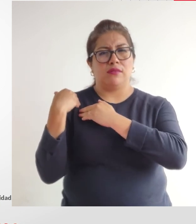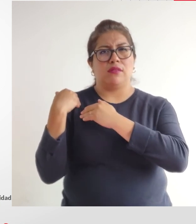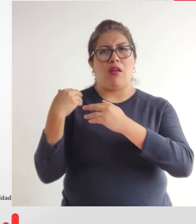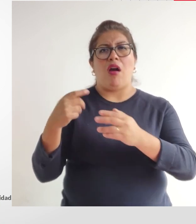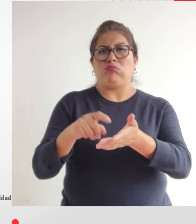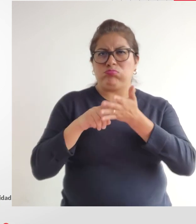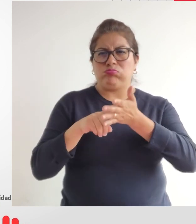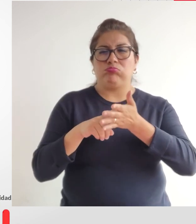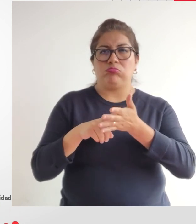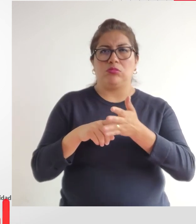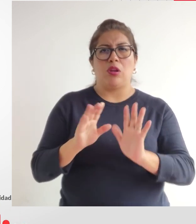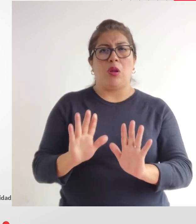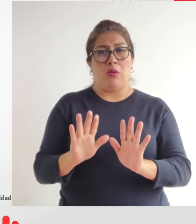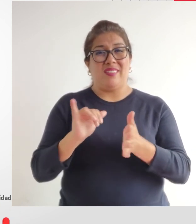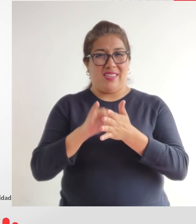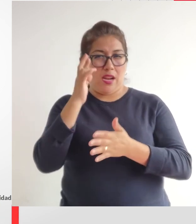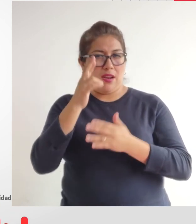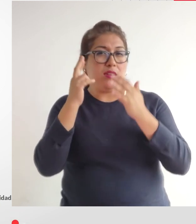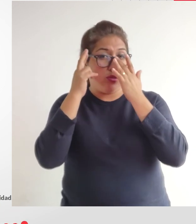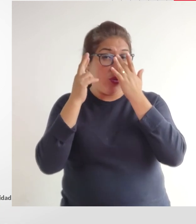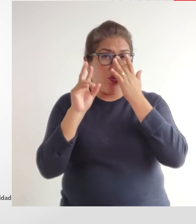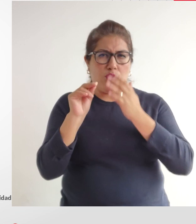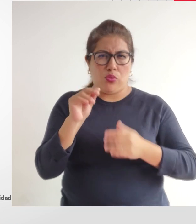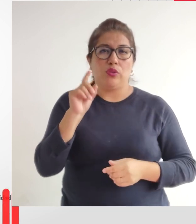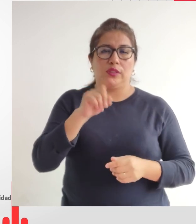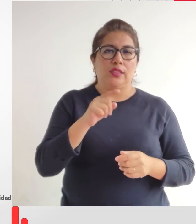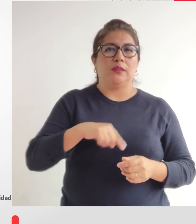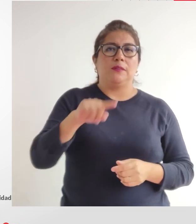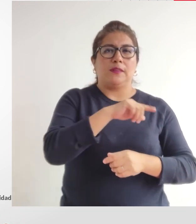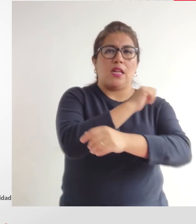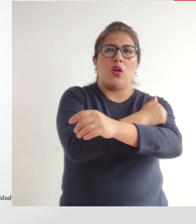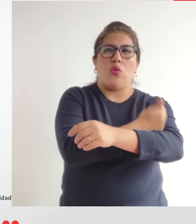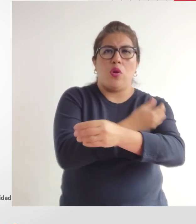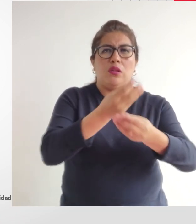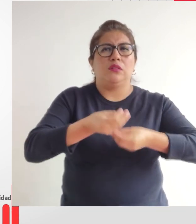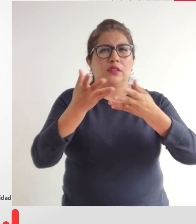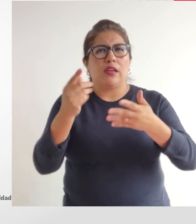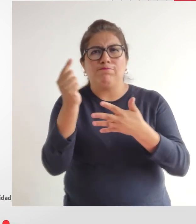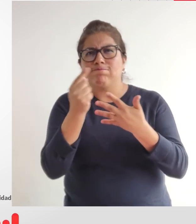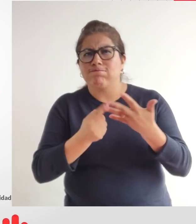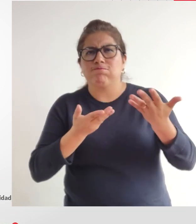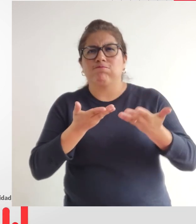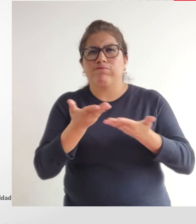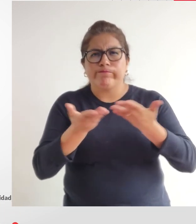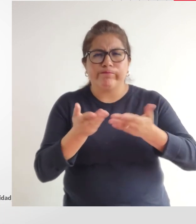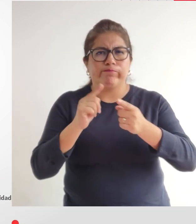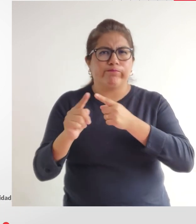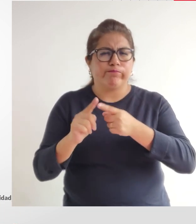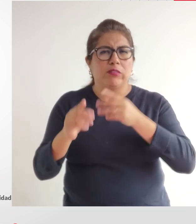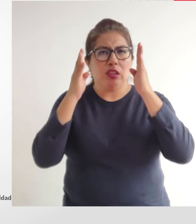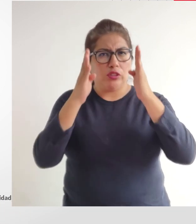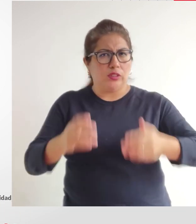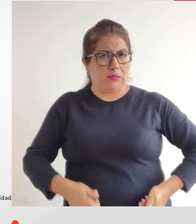ese el motivo por el cual las autoridades deben dirigir recursos y la atención debida a las personas con